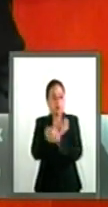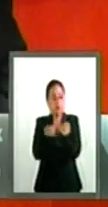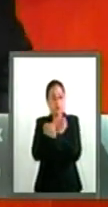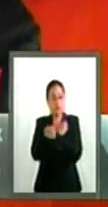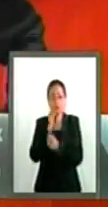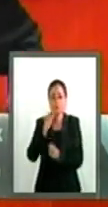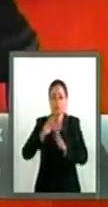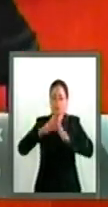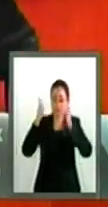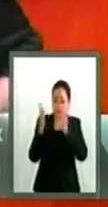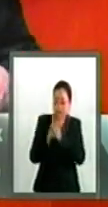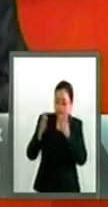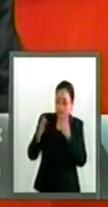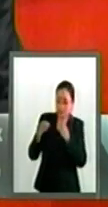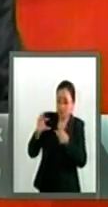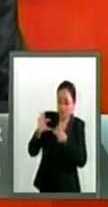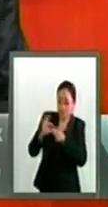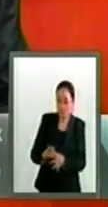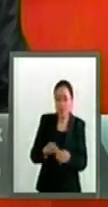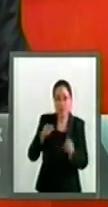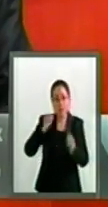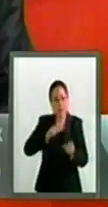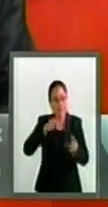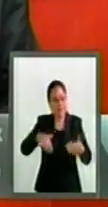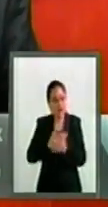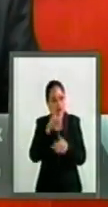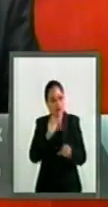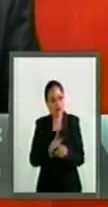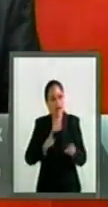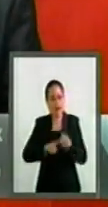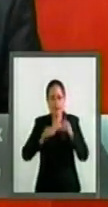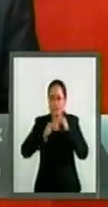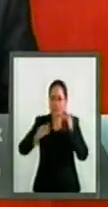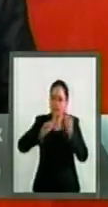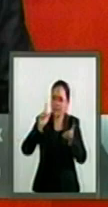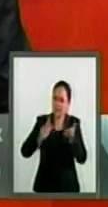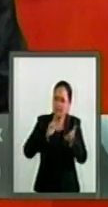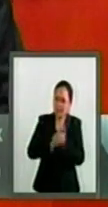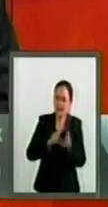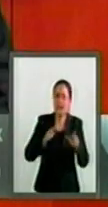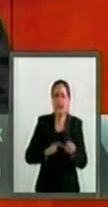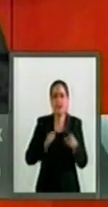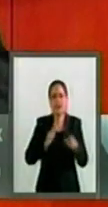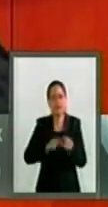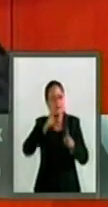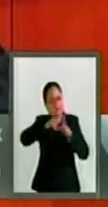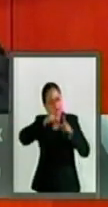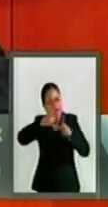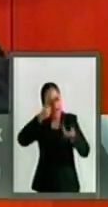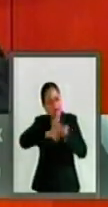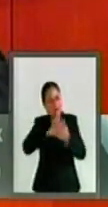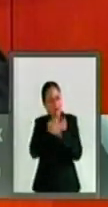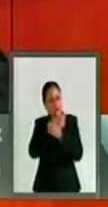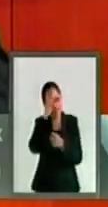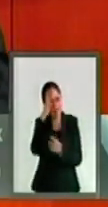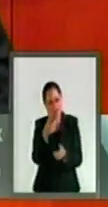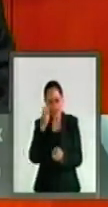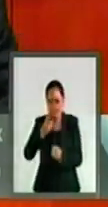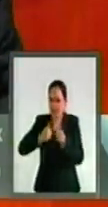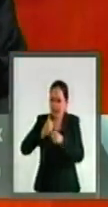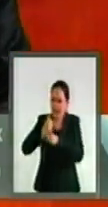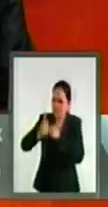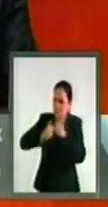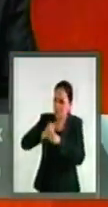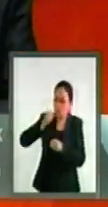los sentidos nacionalistas, patrióticos, democráticos, humanistas y críticos de la educación en México histórica